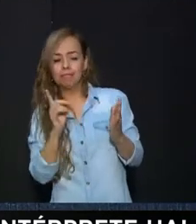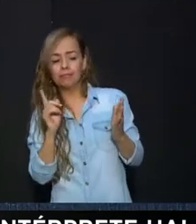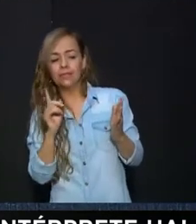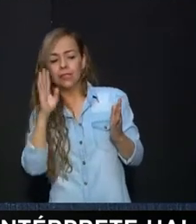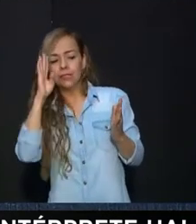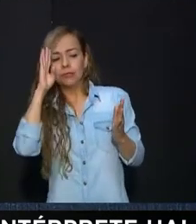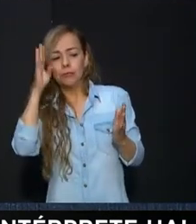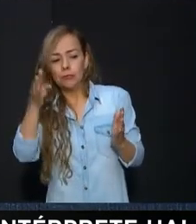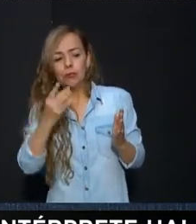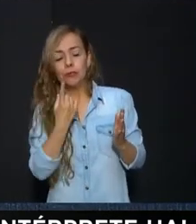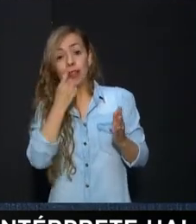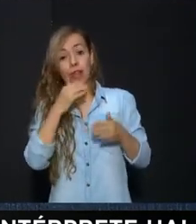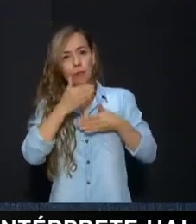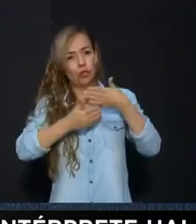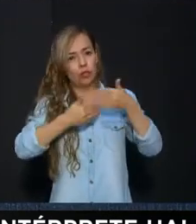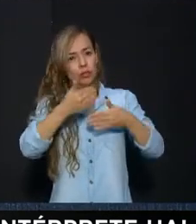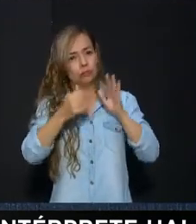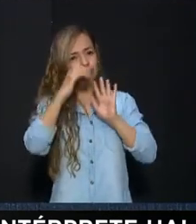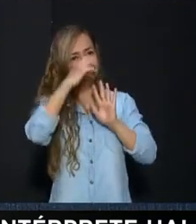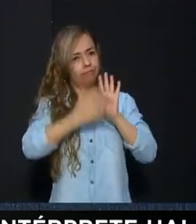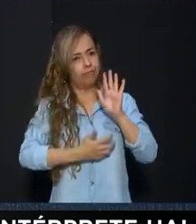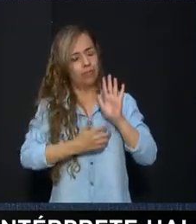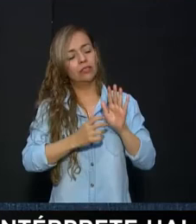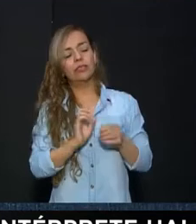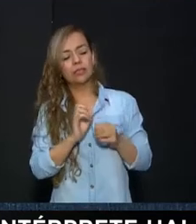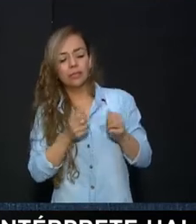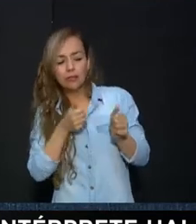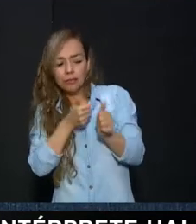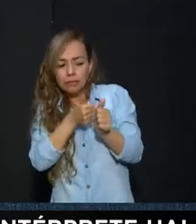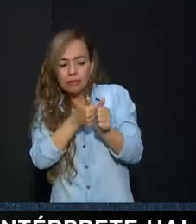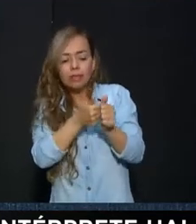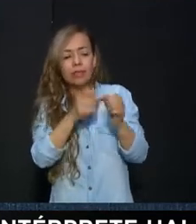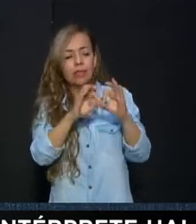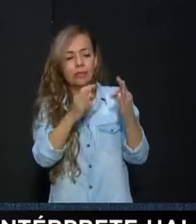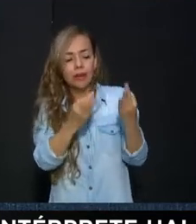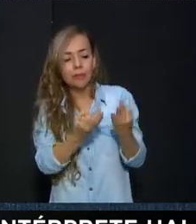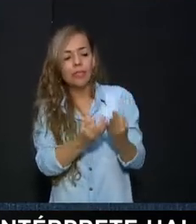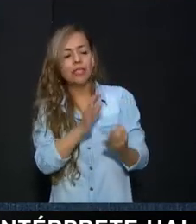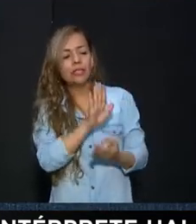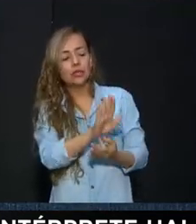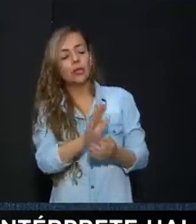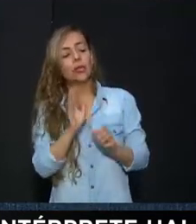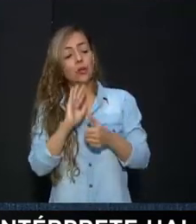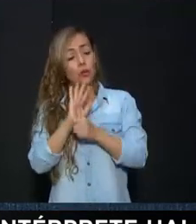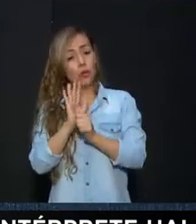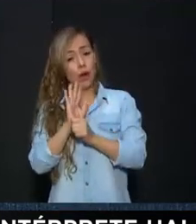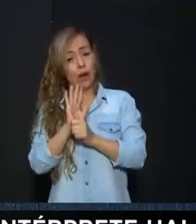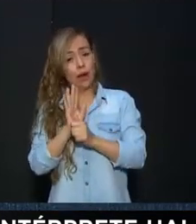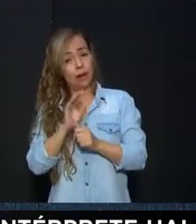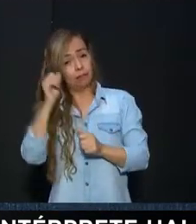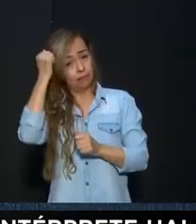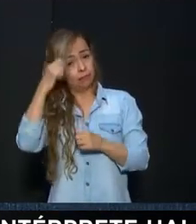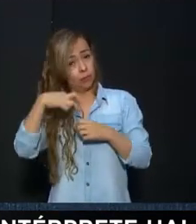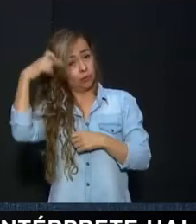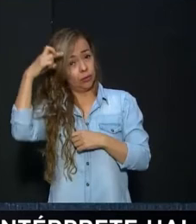Que empezamos Un proceso De identificación Entonces Hacemos el acompañamiento A la familia Al profesional De la UA Y acompaña Como toda esa